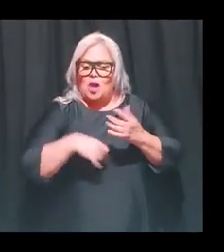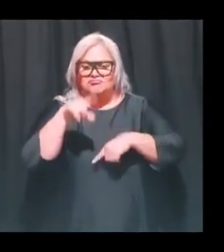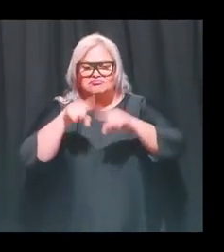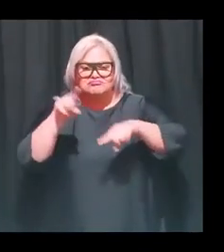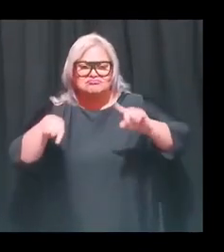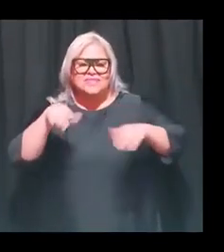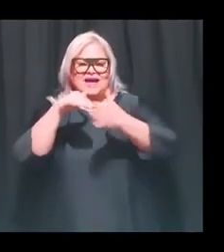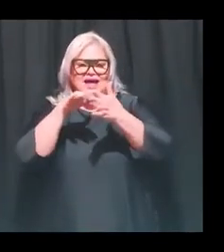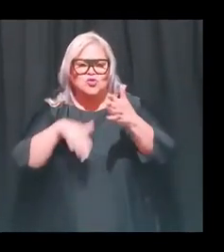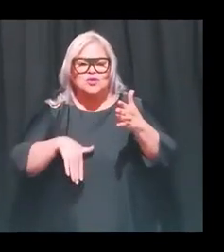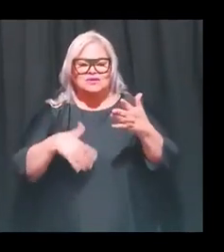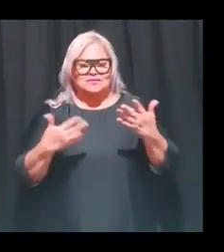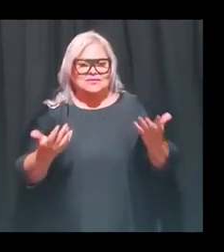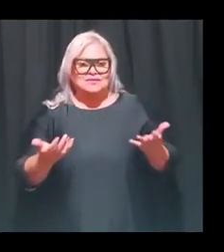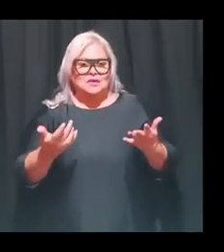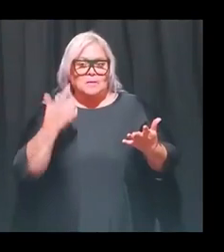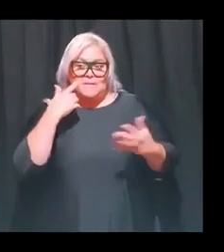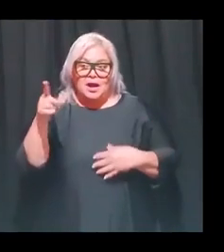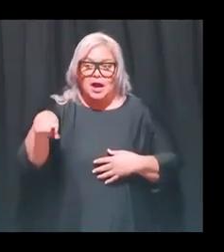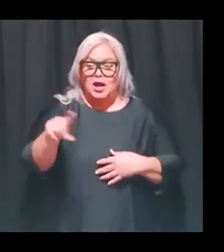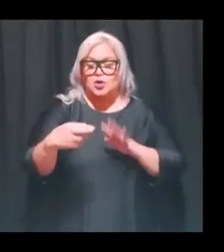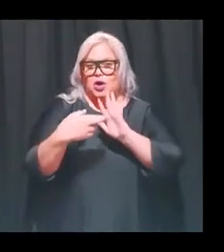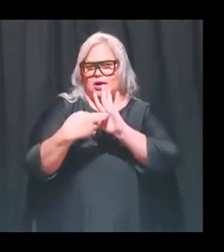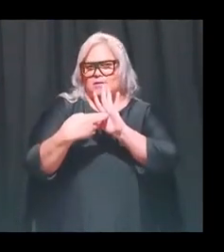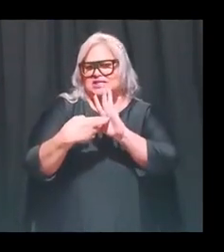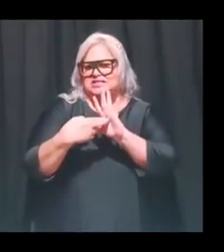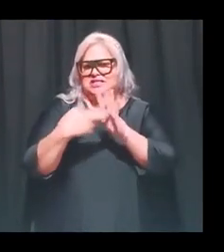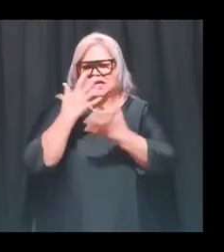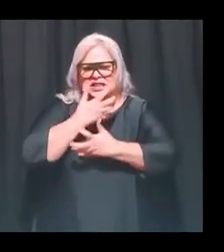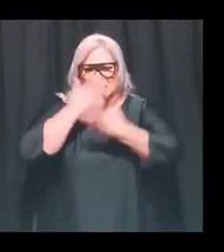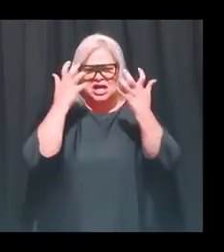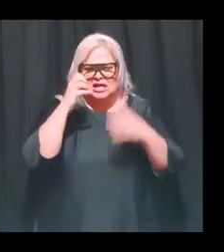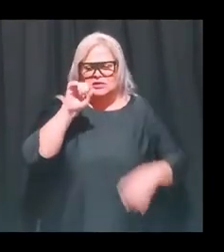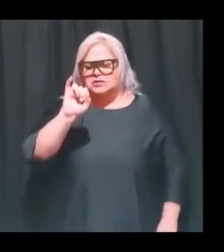estudiantes que para ellos representan lo que es la ira.